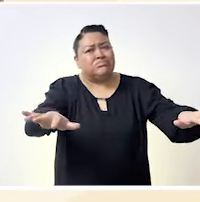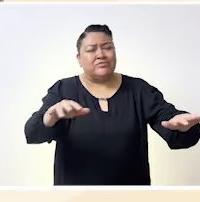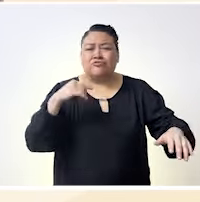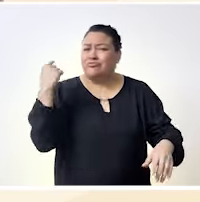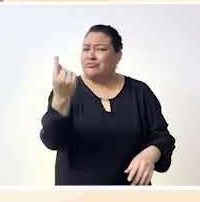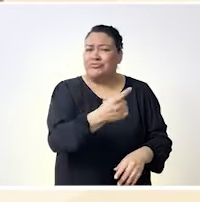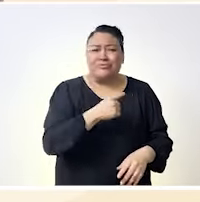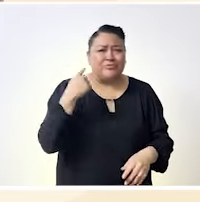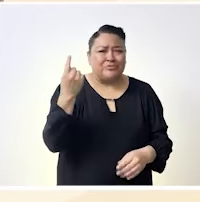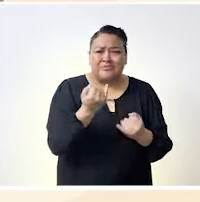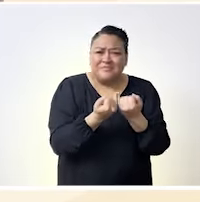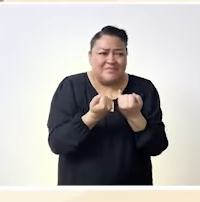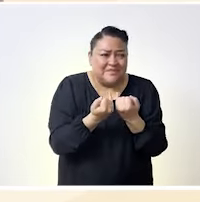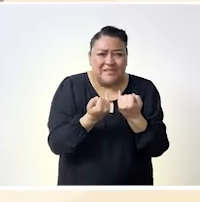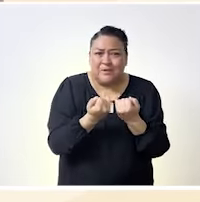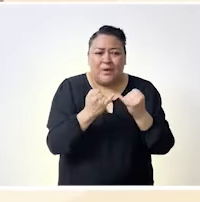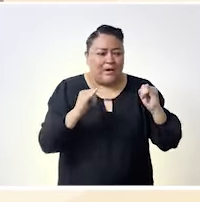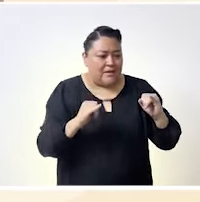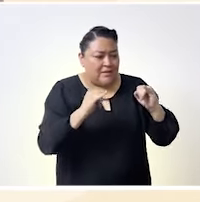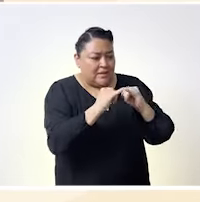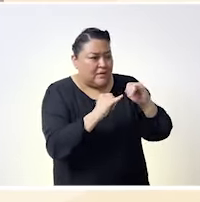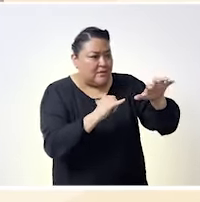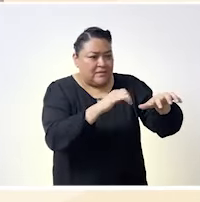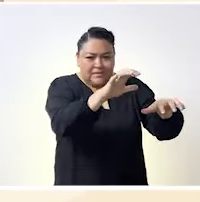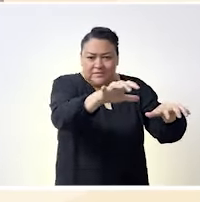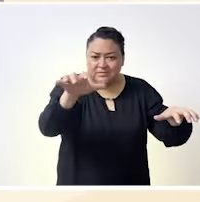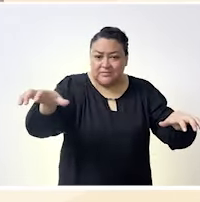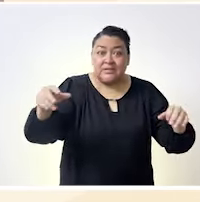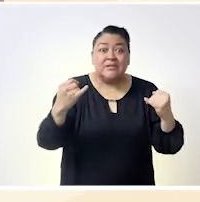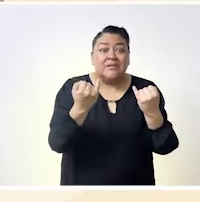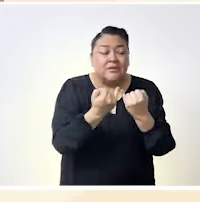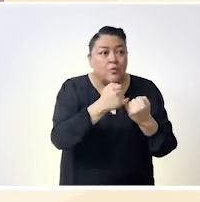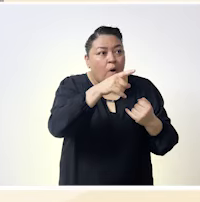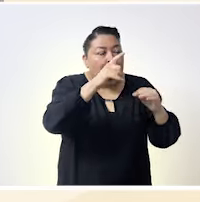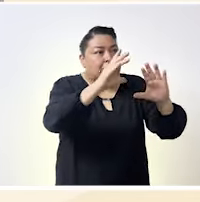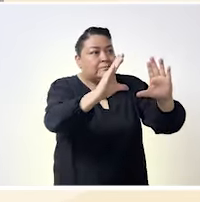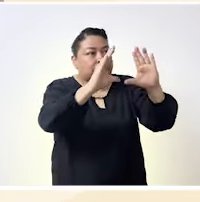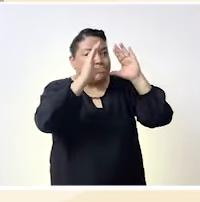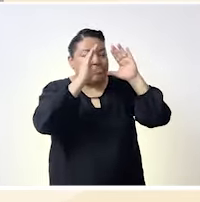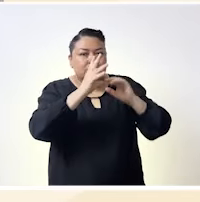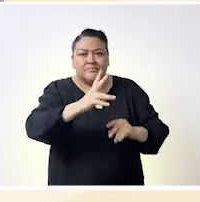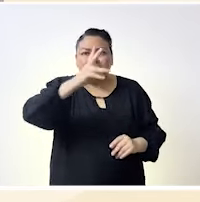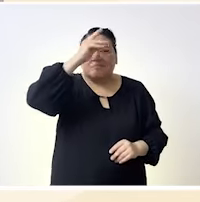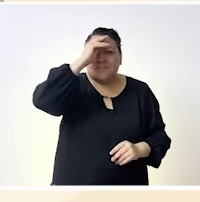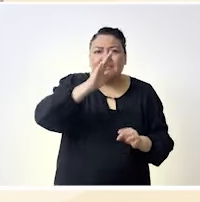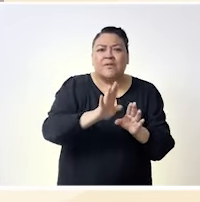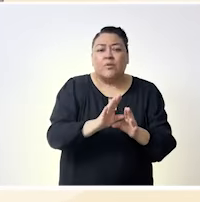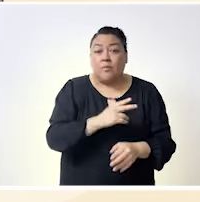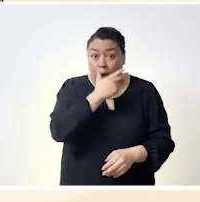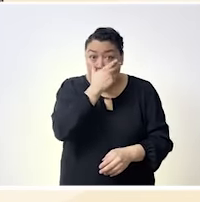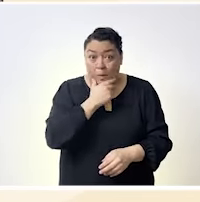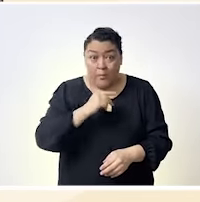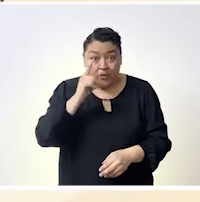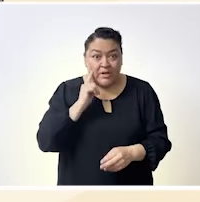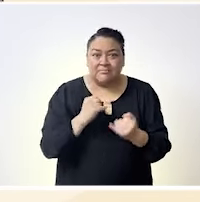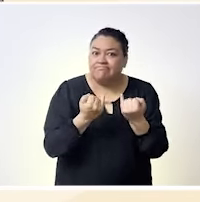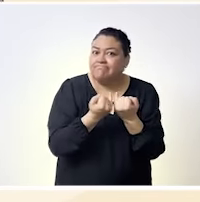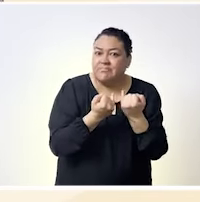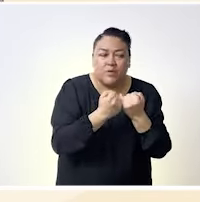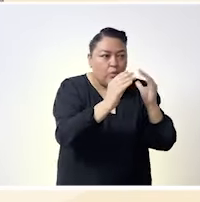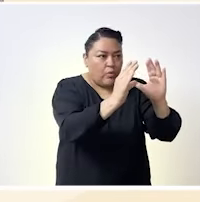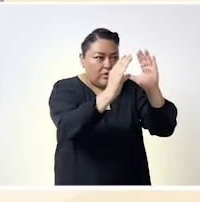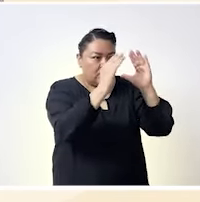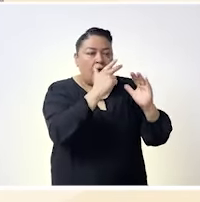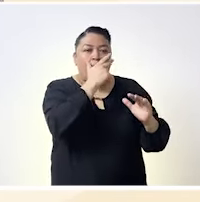dice Luis Abtusa diversas instituciones socializadoras nos han educado a todas y todos